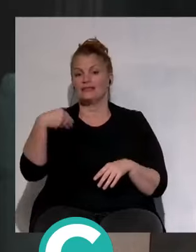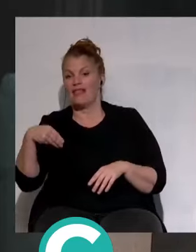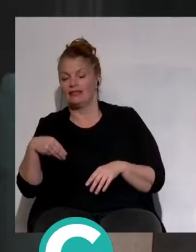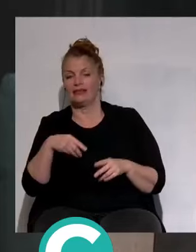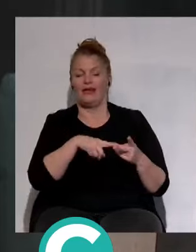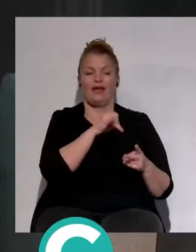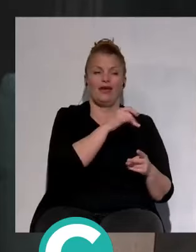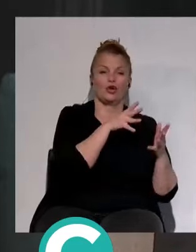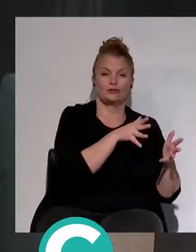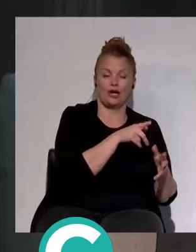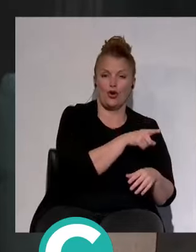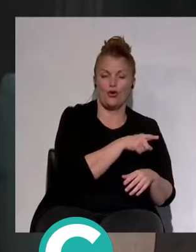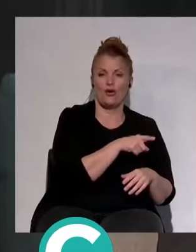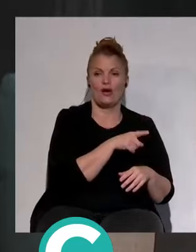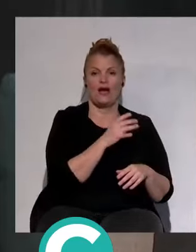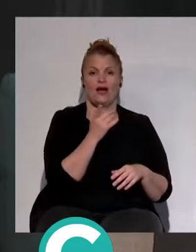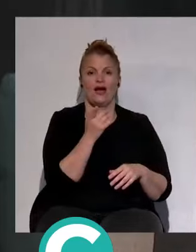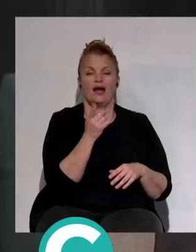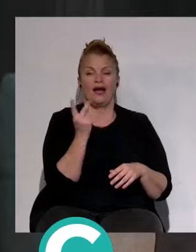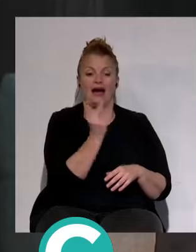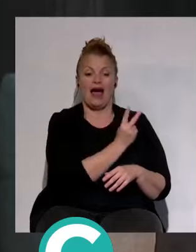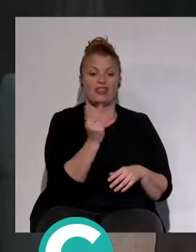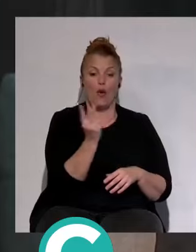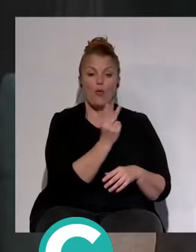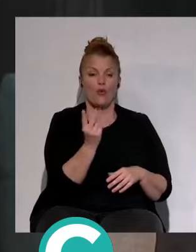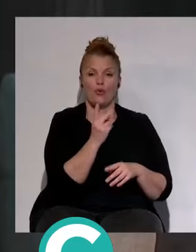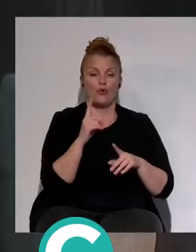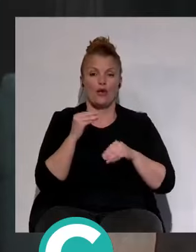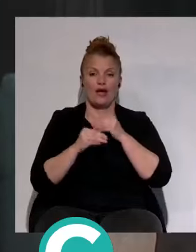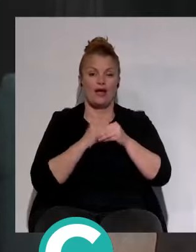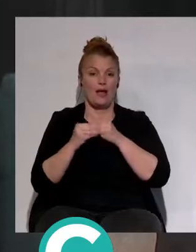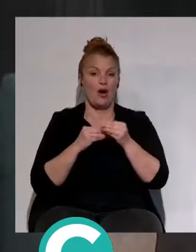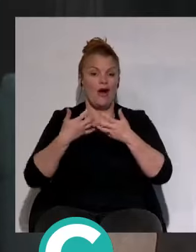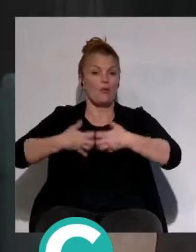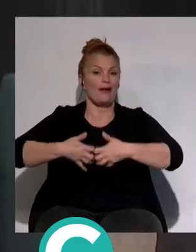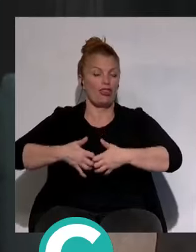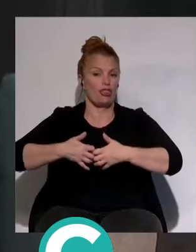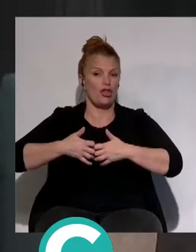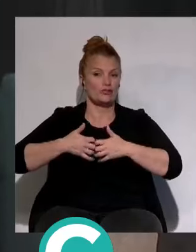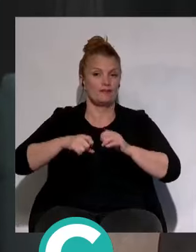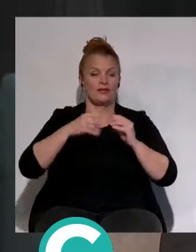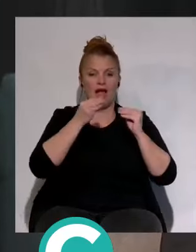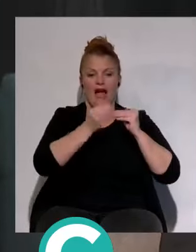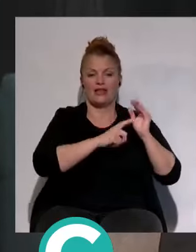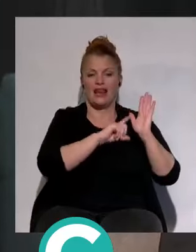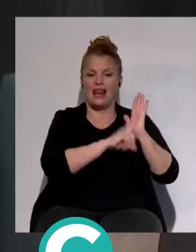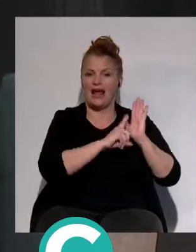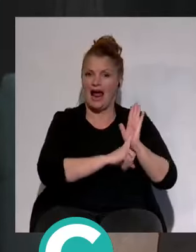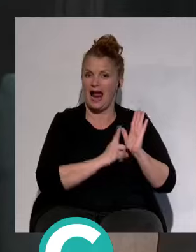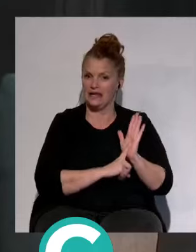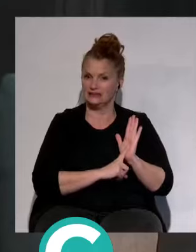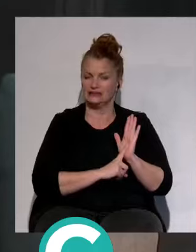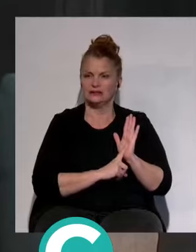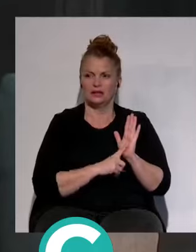que cada uno realiza las operaciones societarias legales, legales,